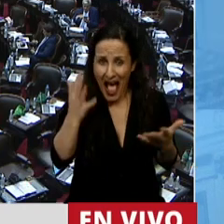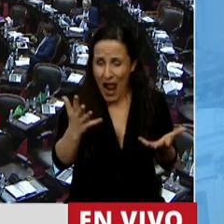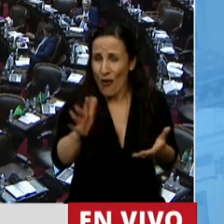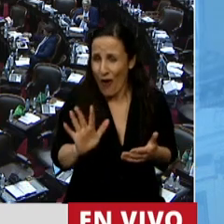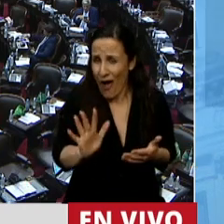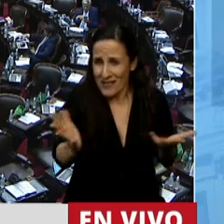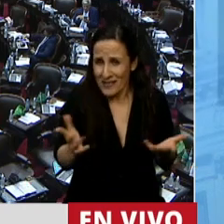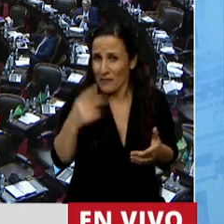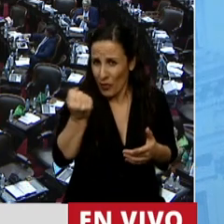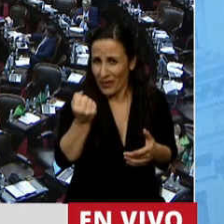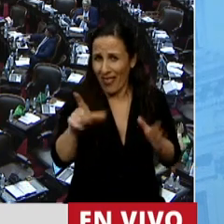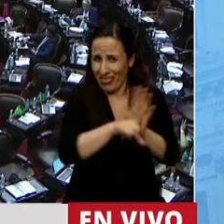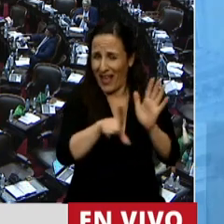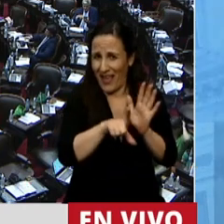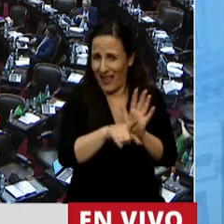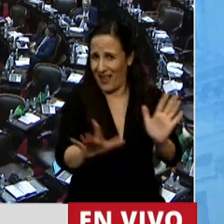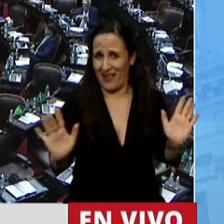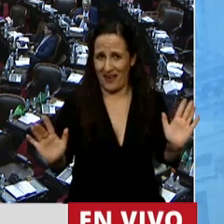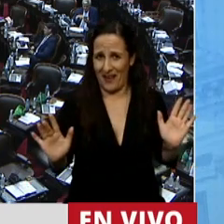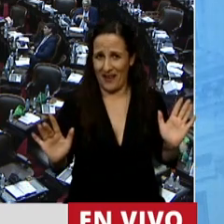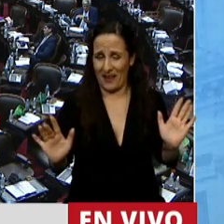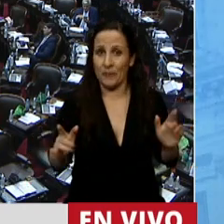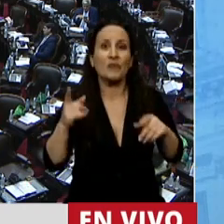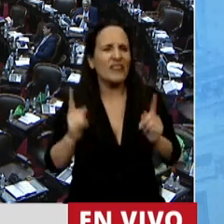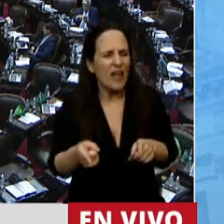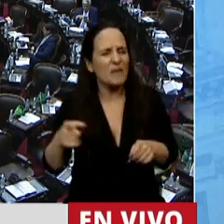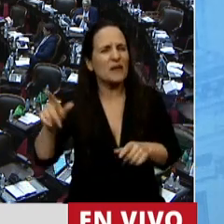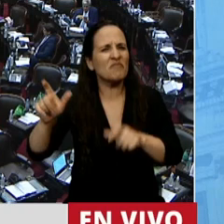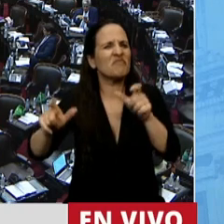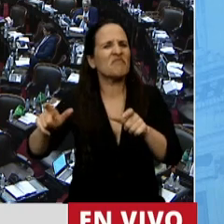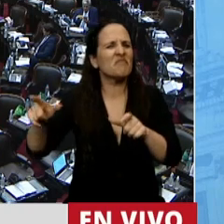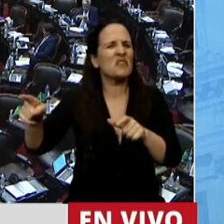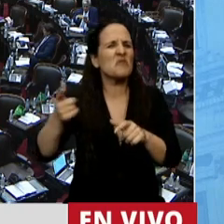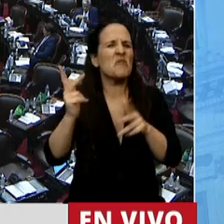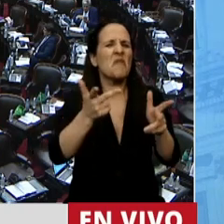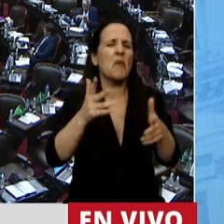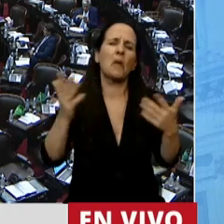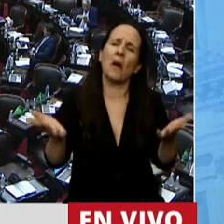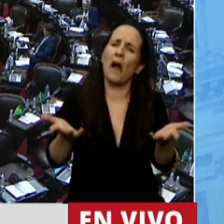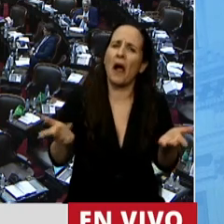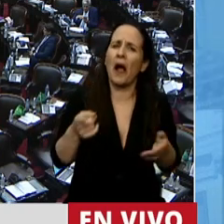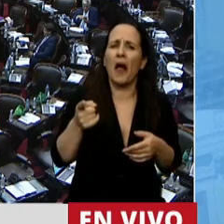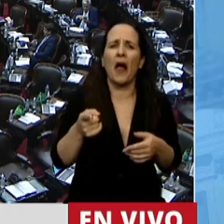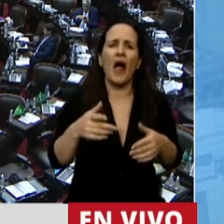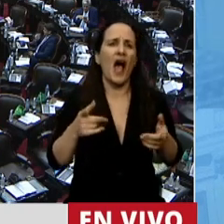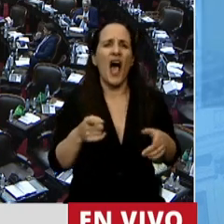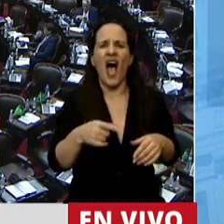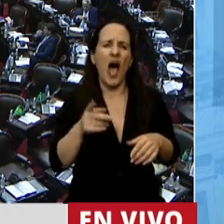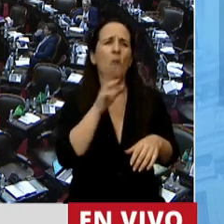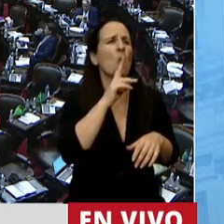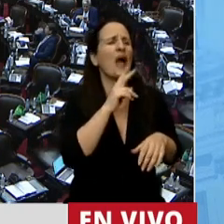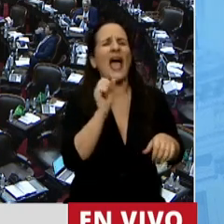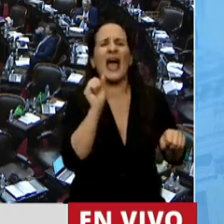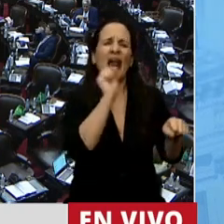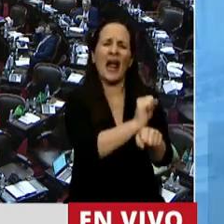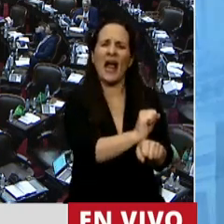importante legislarlo. También, señor presidente, escuché decir de que no se encarcelaban muchas mujeres.